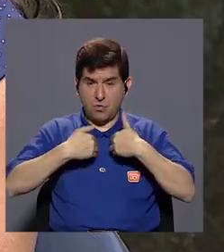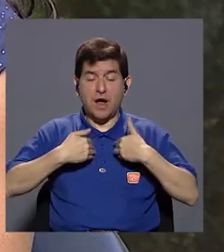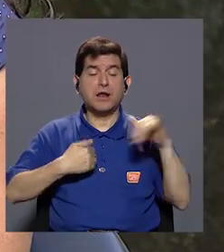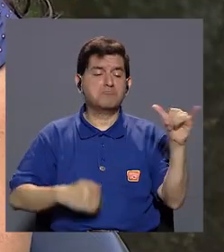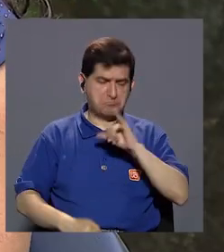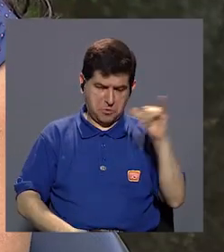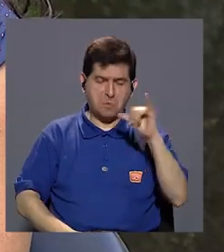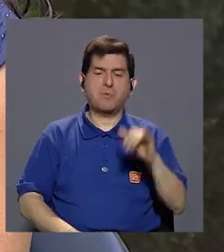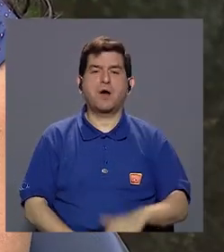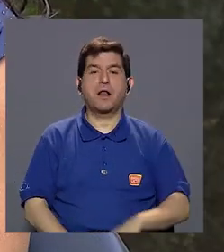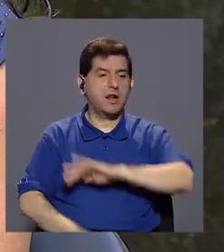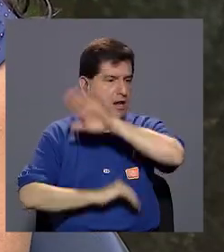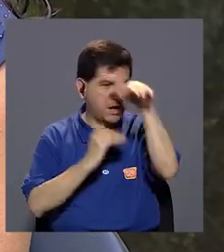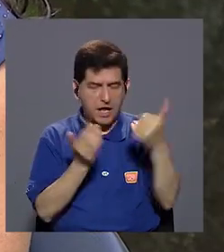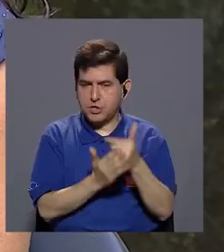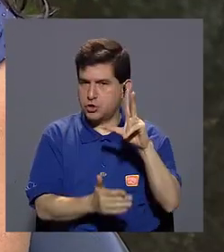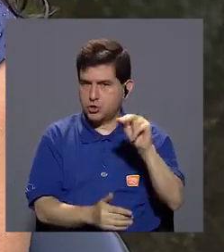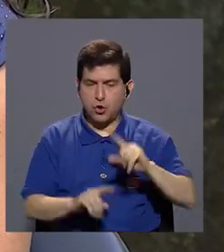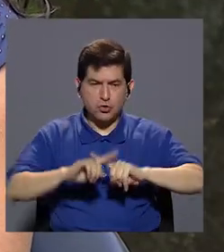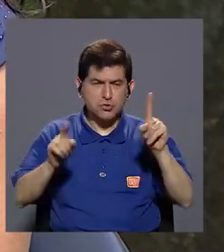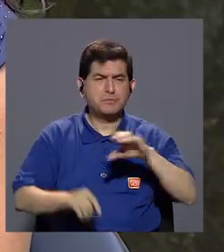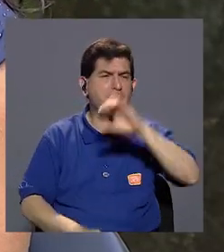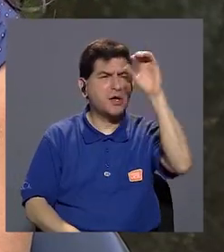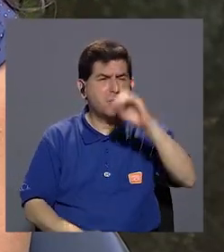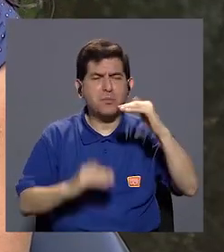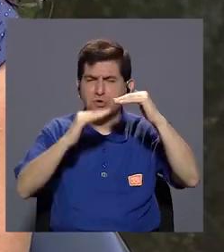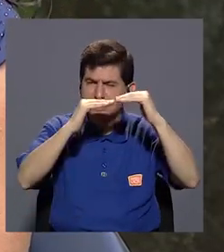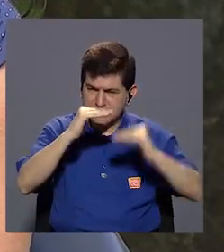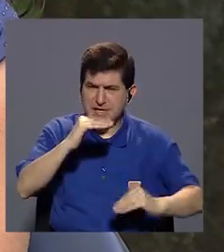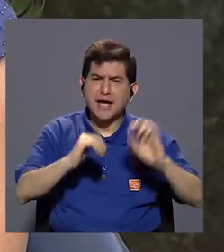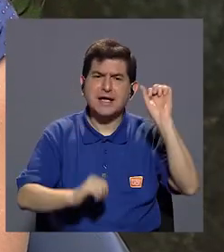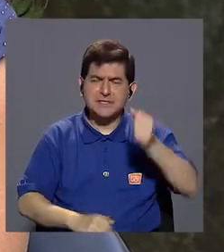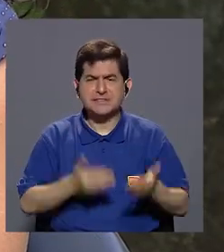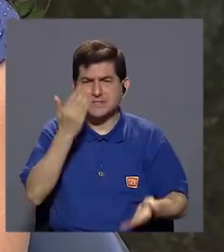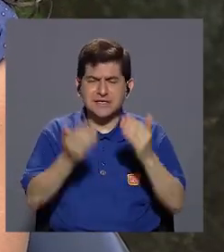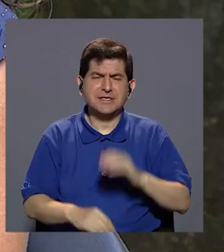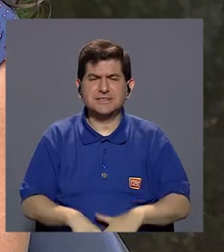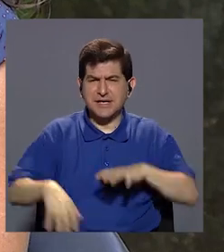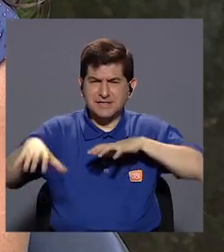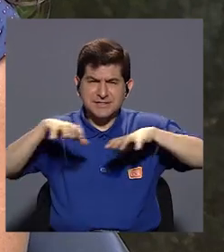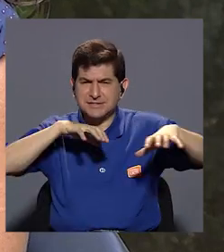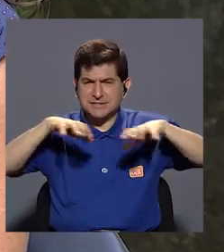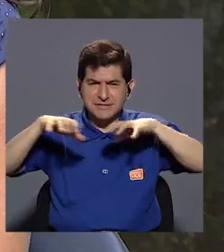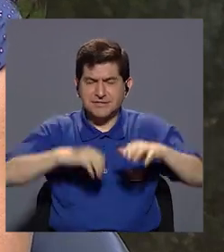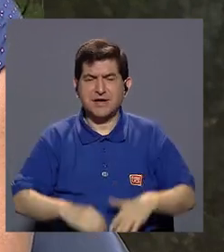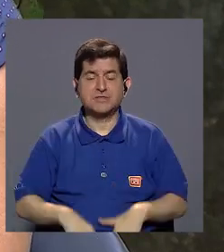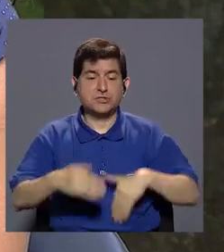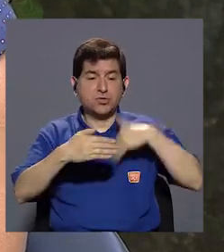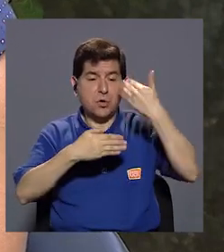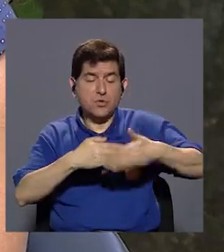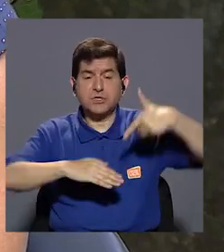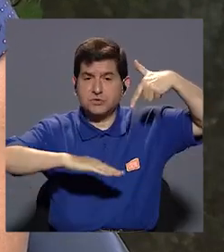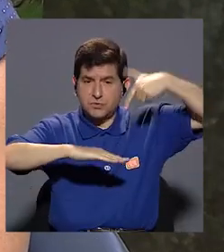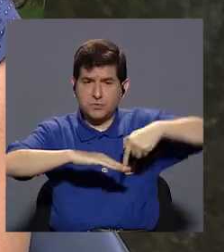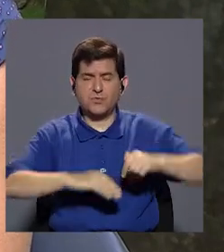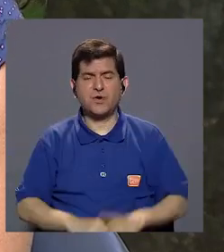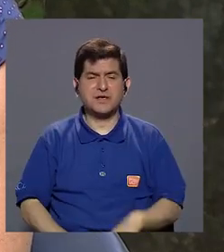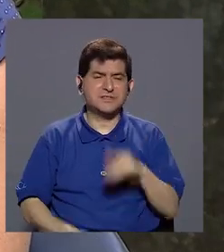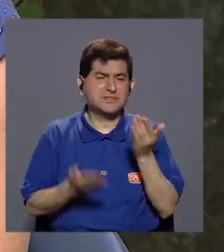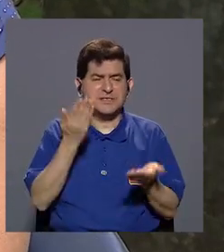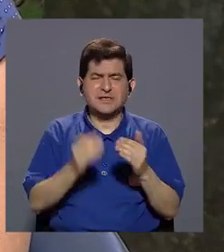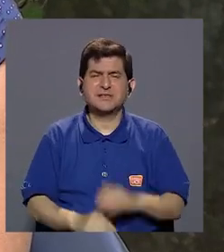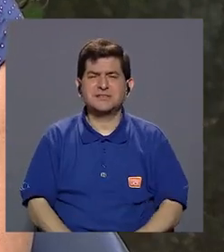También pasa, no en todos, pero es un porcentaje bajito del que sí puede presentar reacciones postvacunales, como